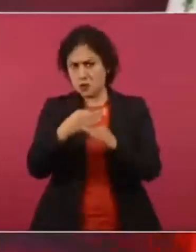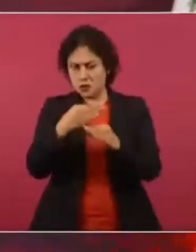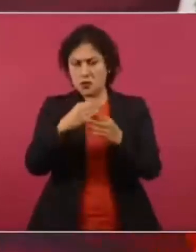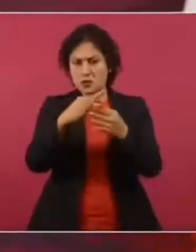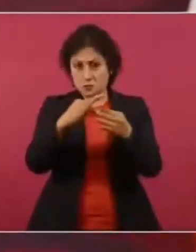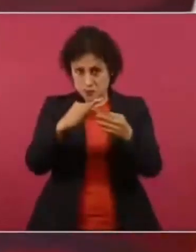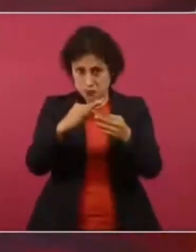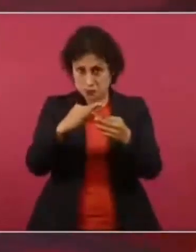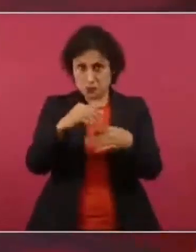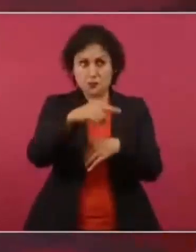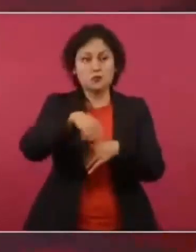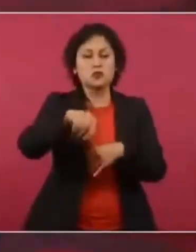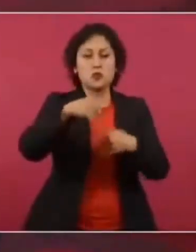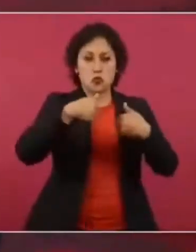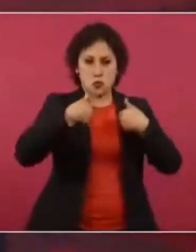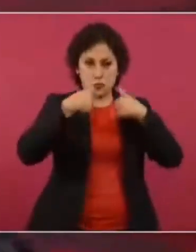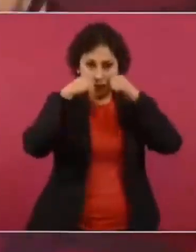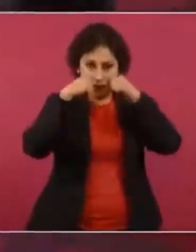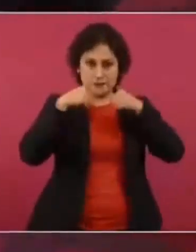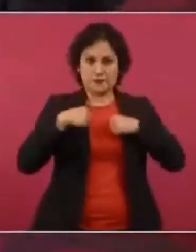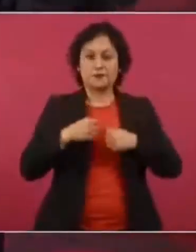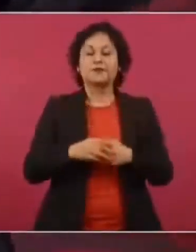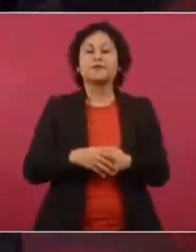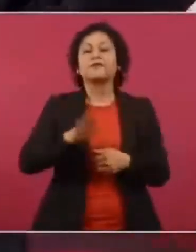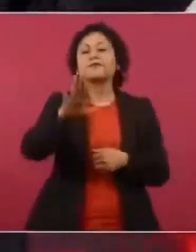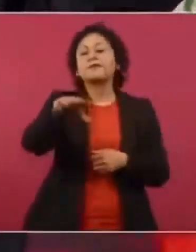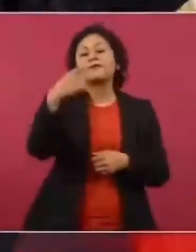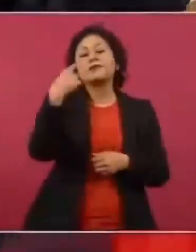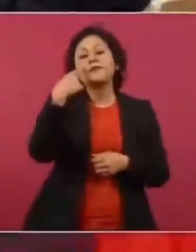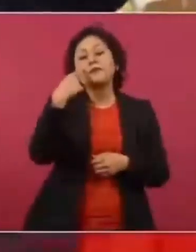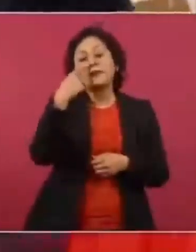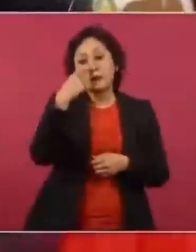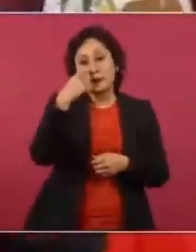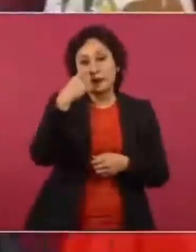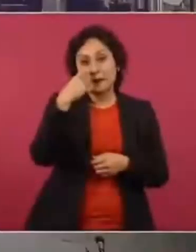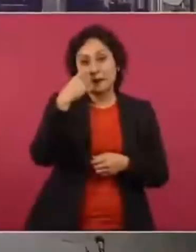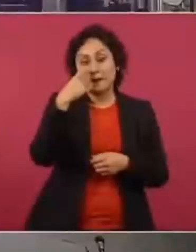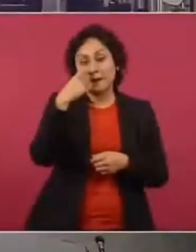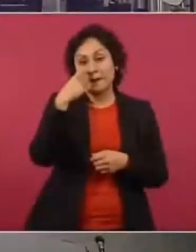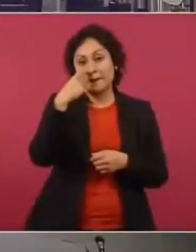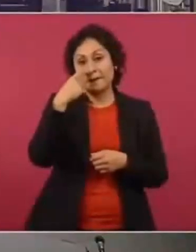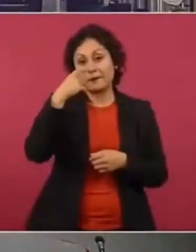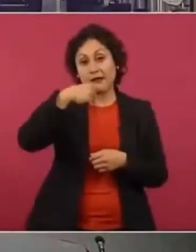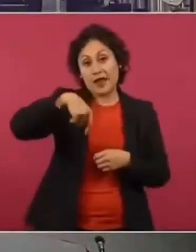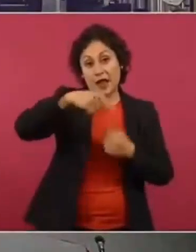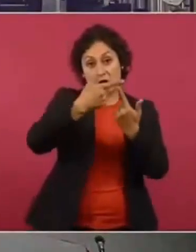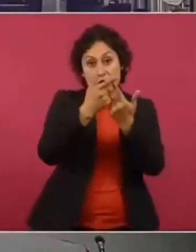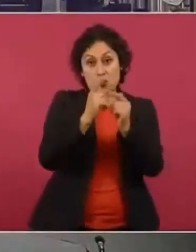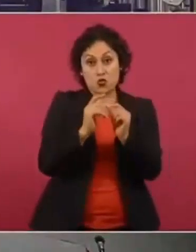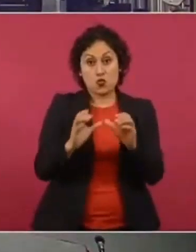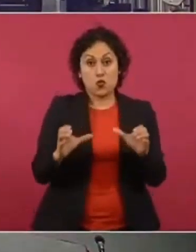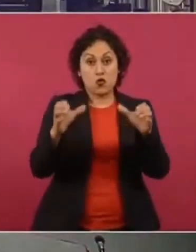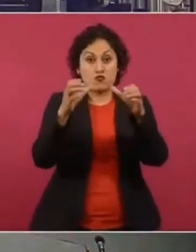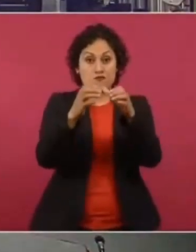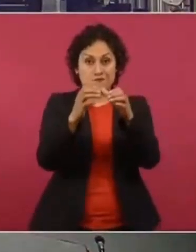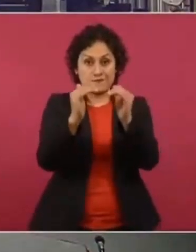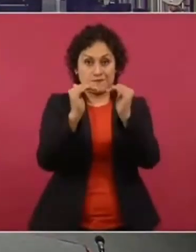Fíjense que hay pleitos arriba por dinero,